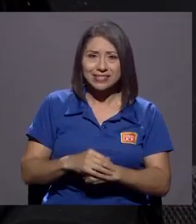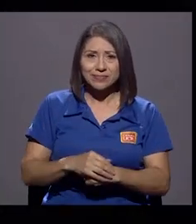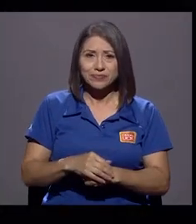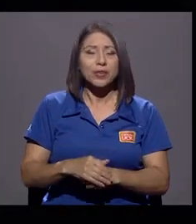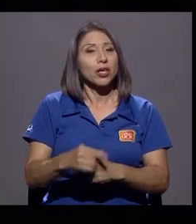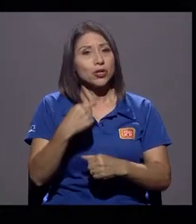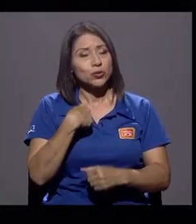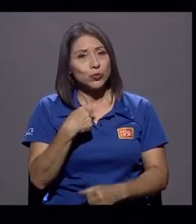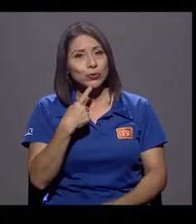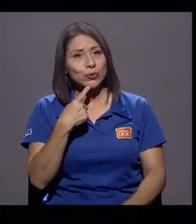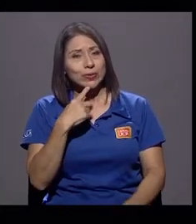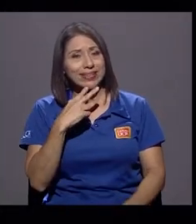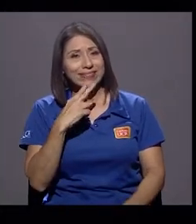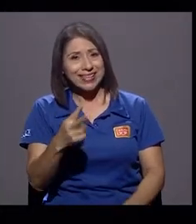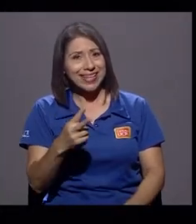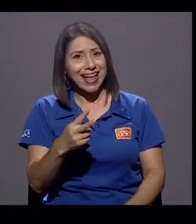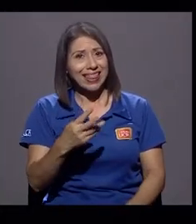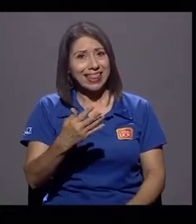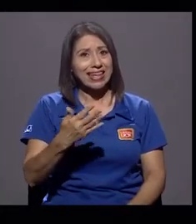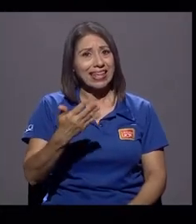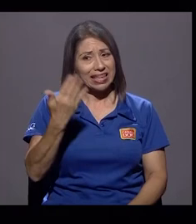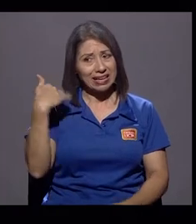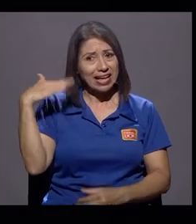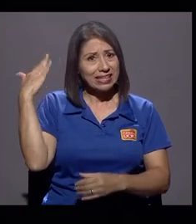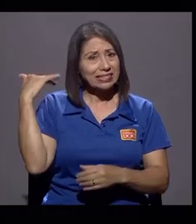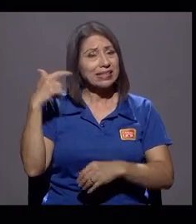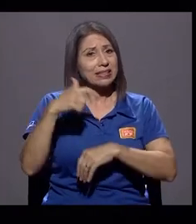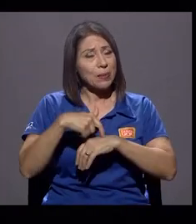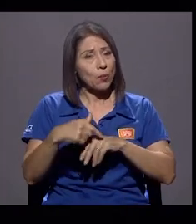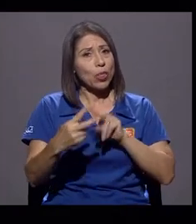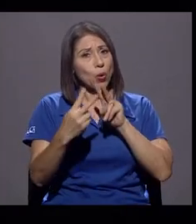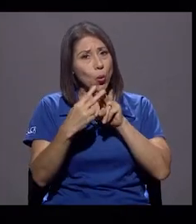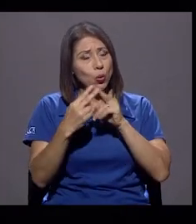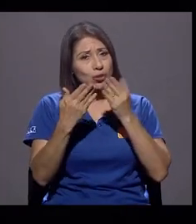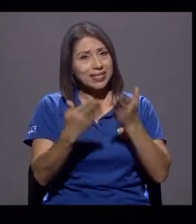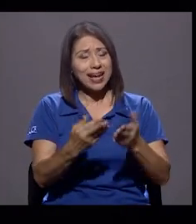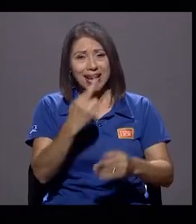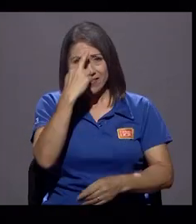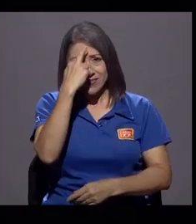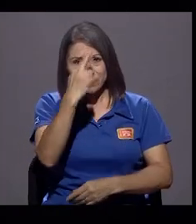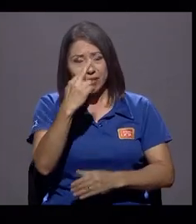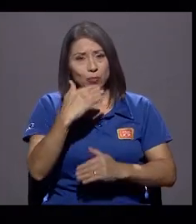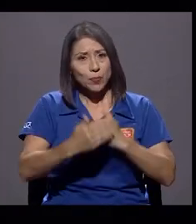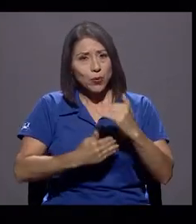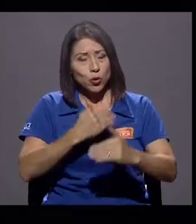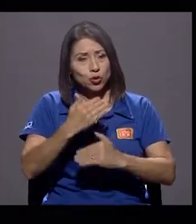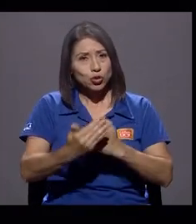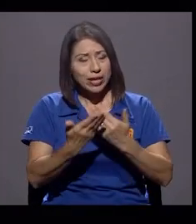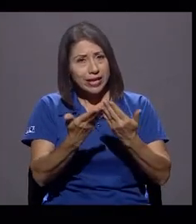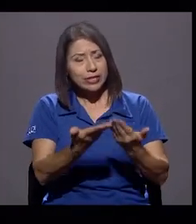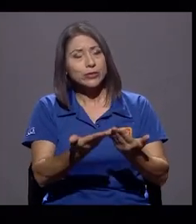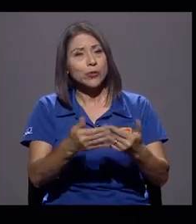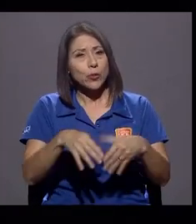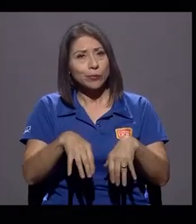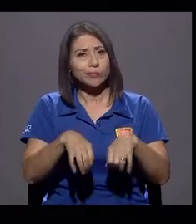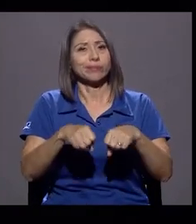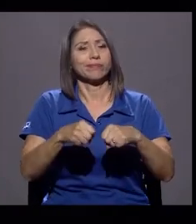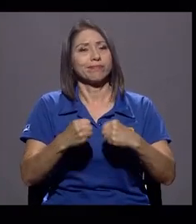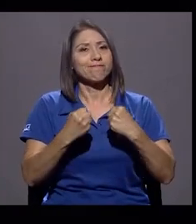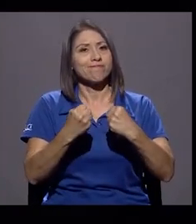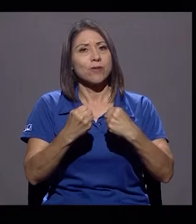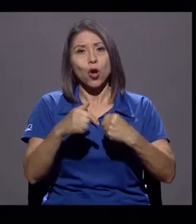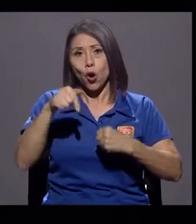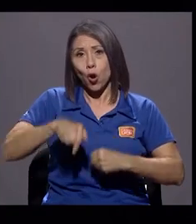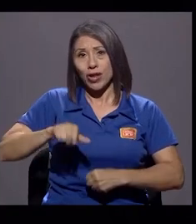de verdad que desde ese tiempo de conocerla y respetar todo el proceso de cómo lo llevó, hoy podemos